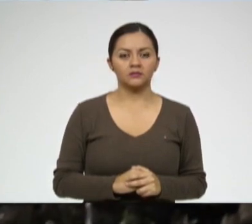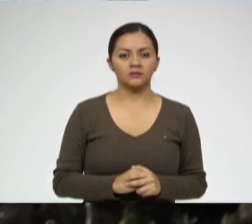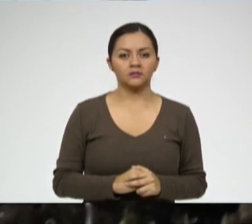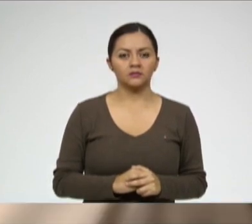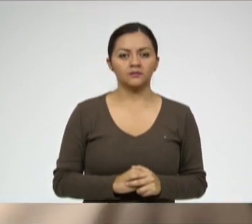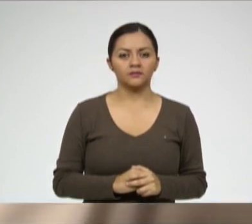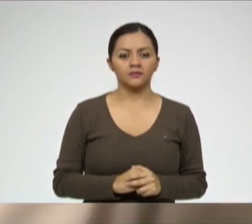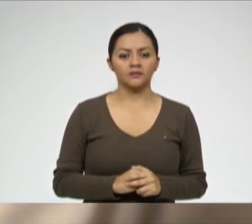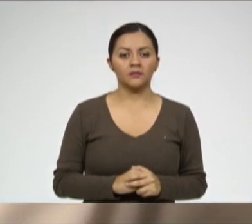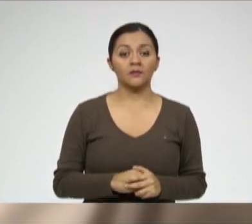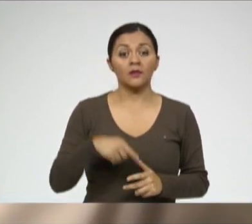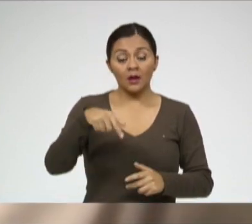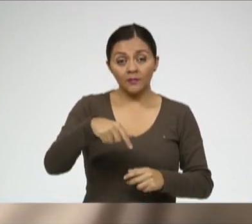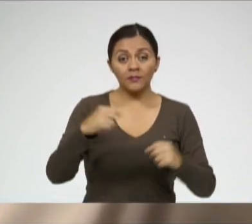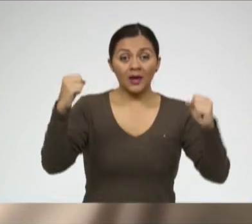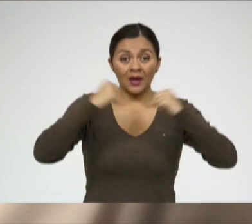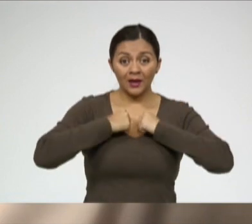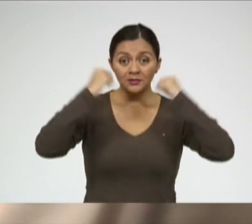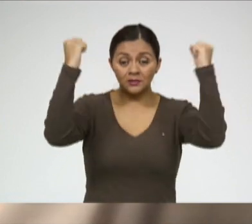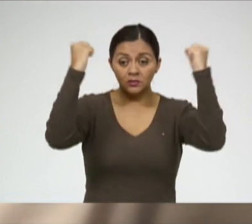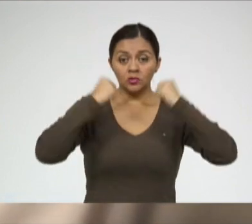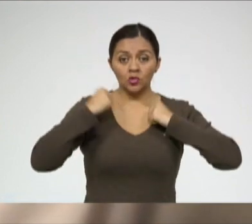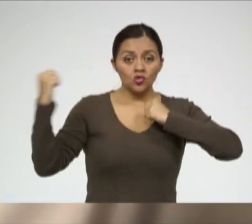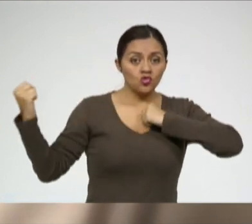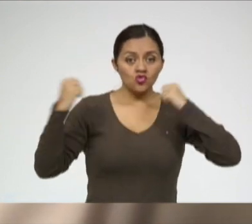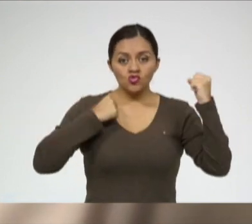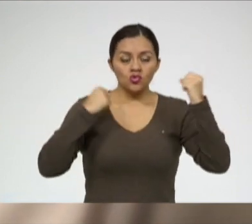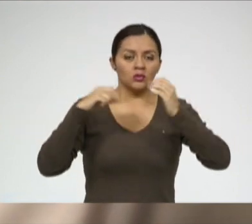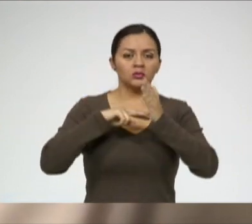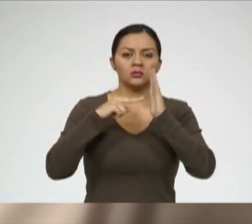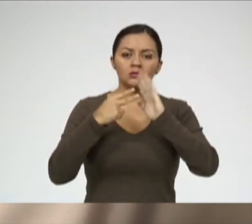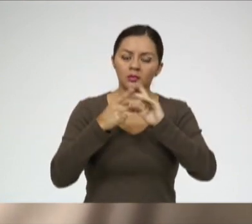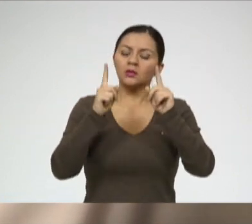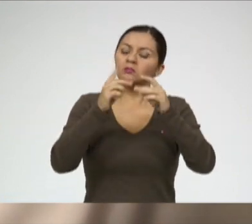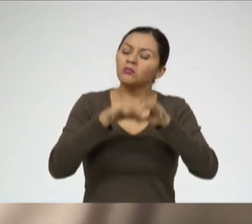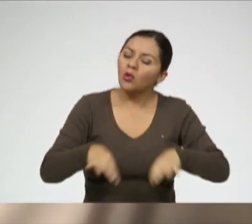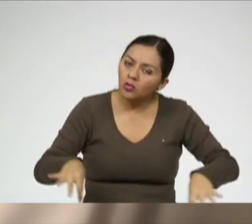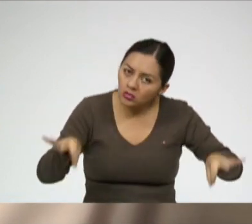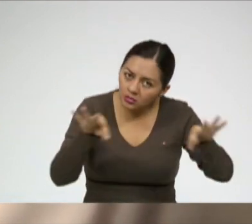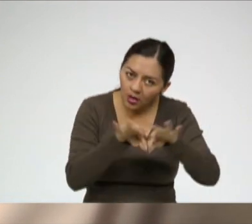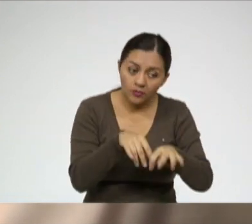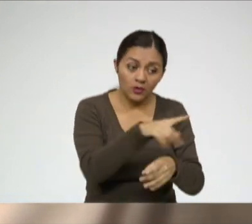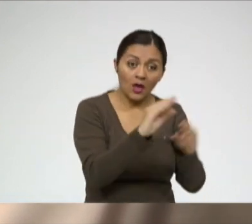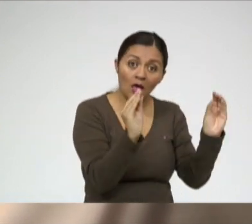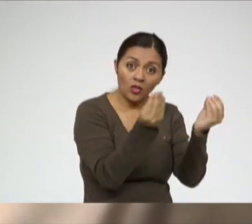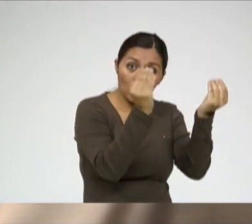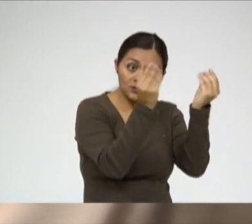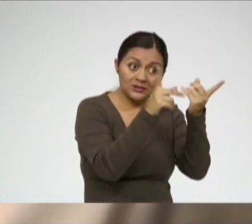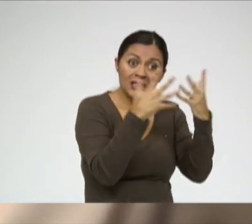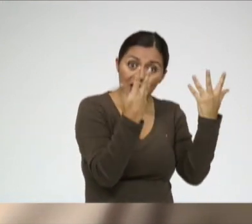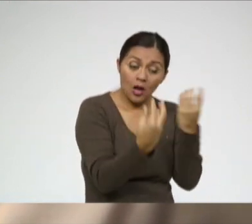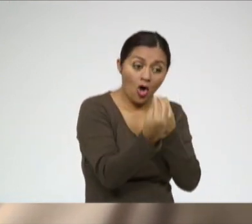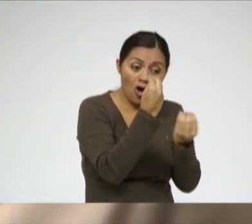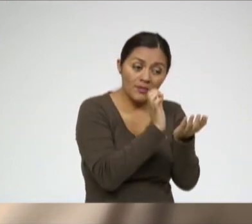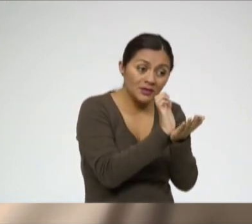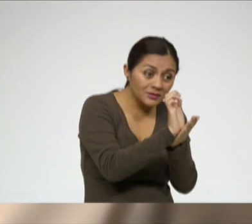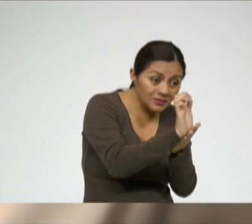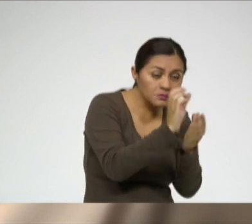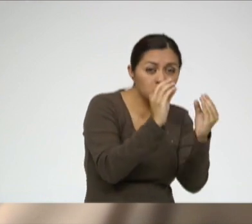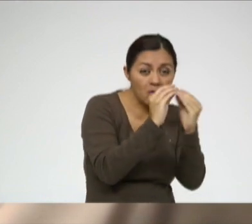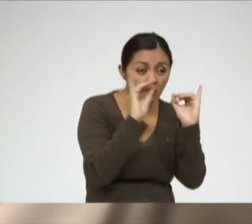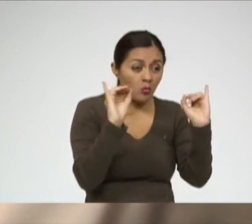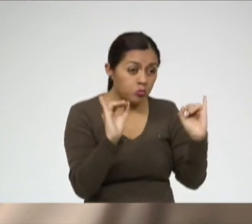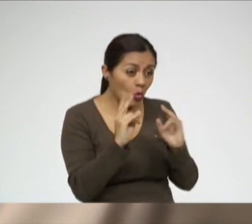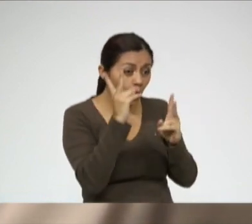El ejercicio es parte importantísima y complementaria de cualquier adolescente o cualquier persona que desee bajar de peso. Sin embargo el